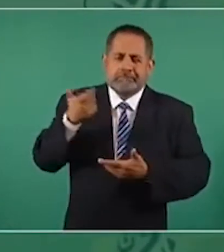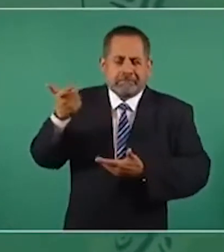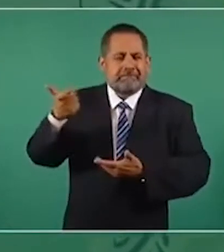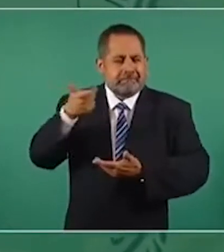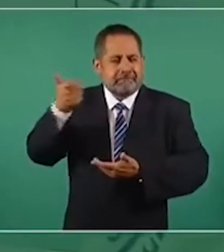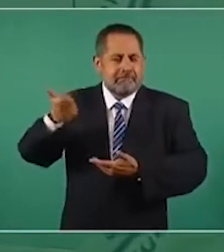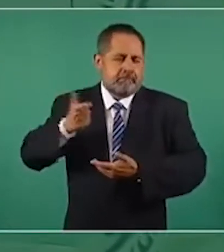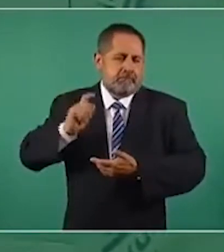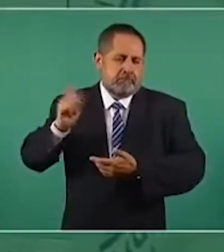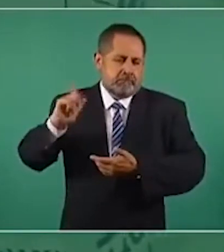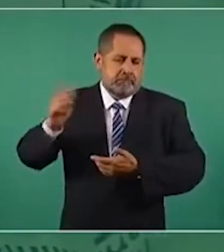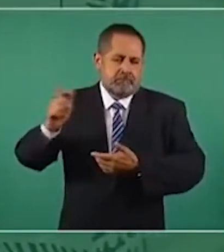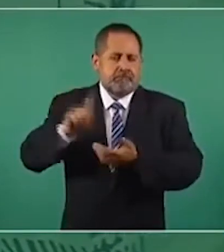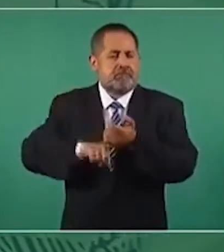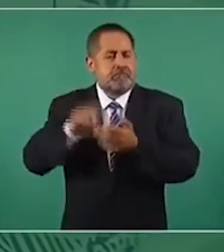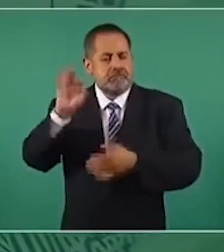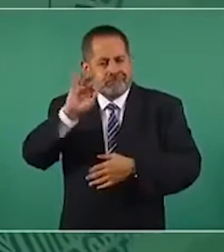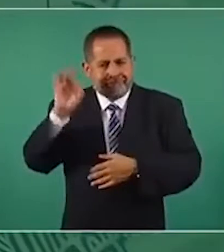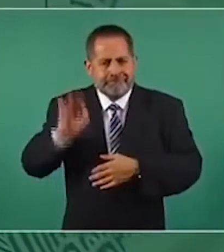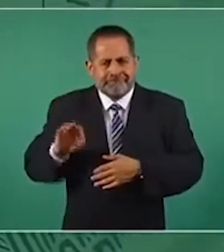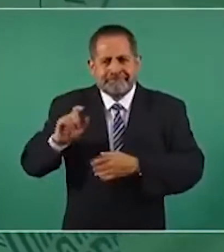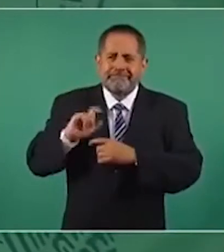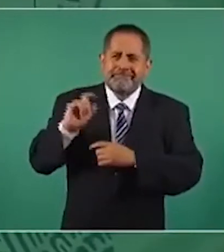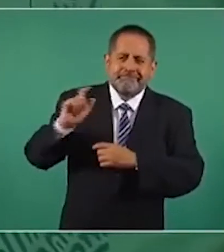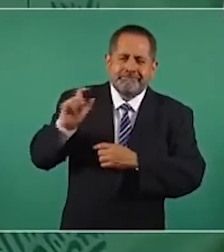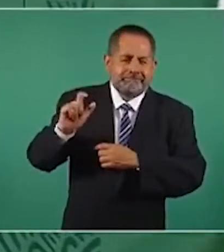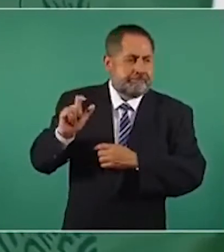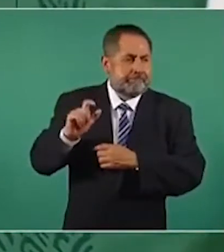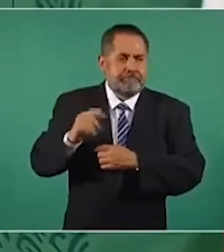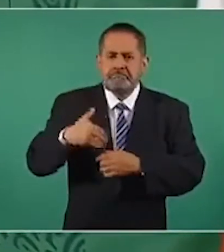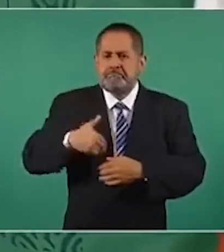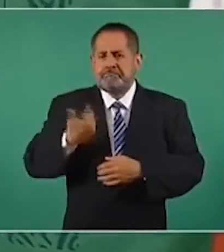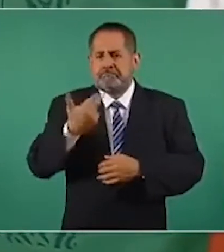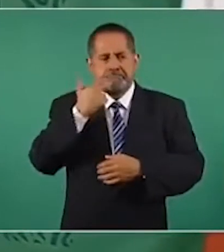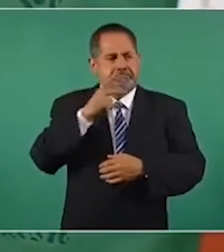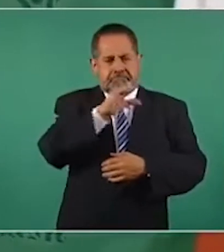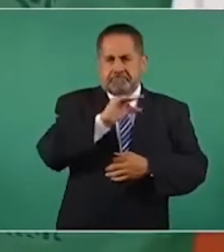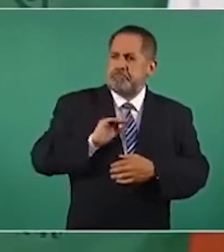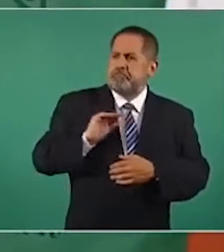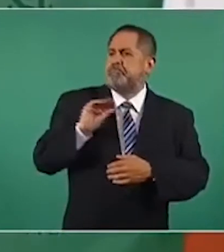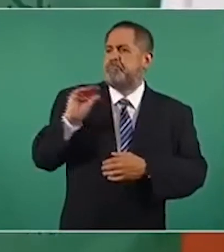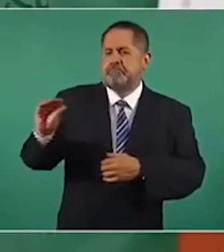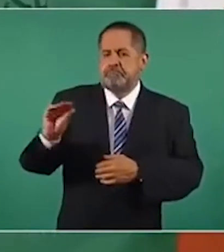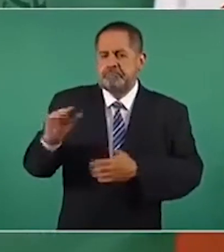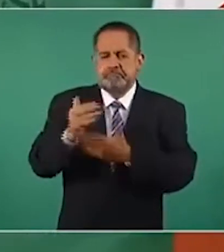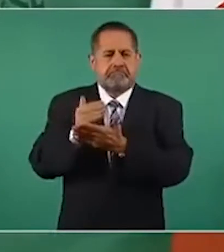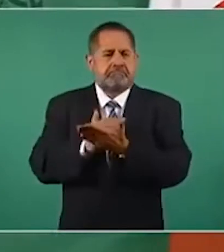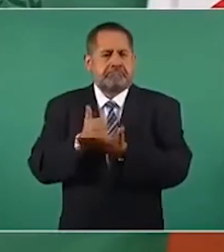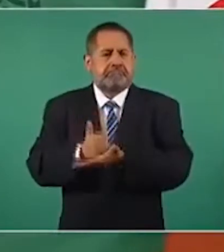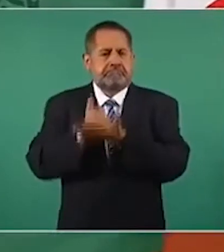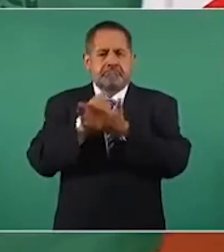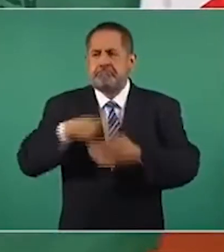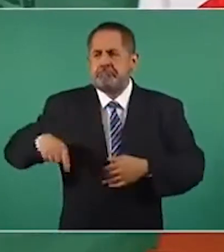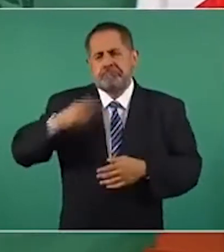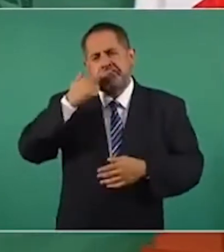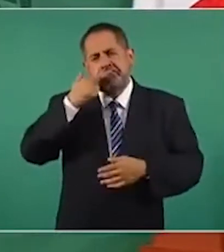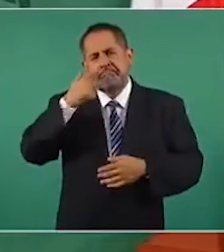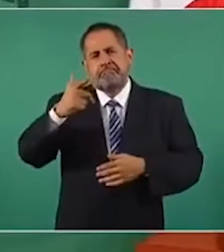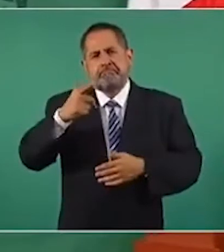en el pago de intereses y ayuda a la hacienda pública.